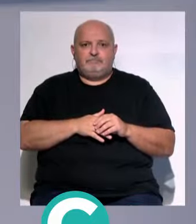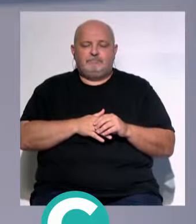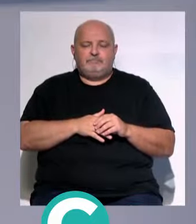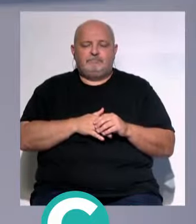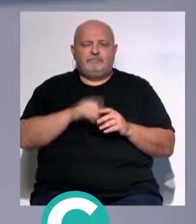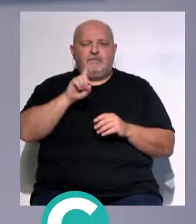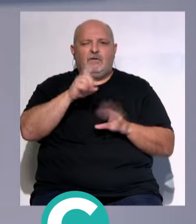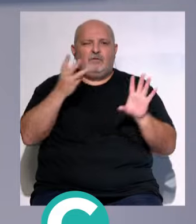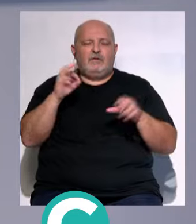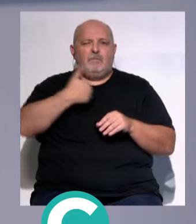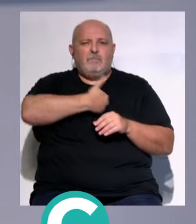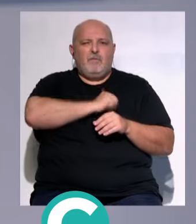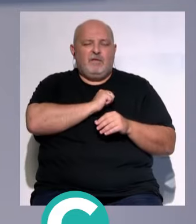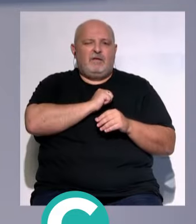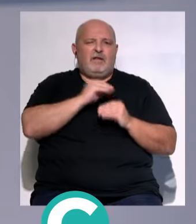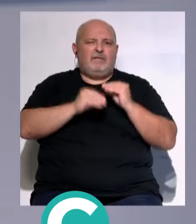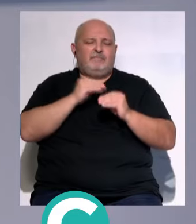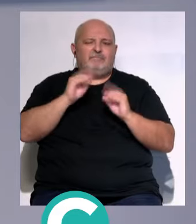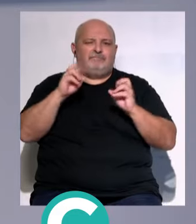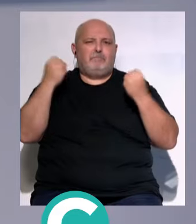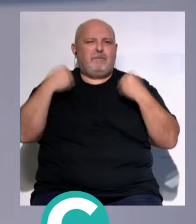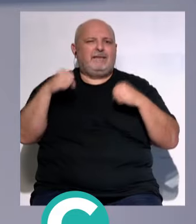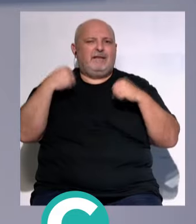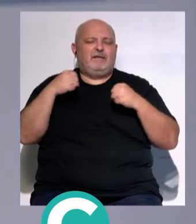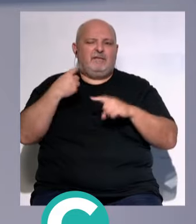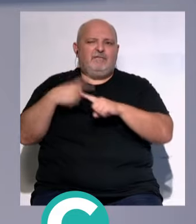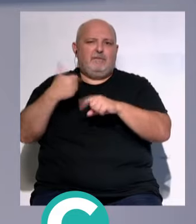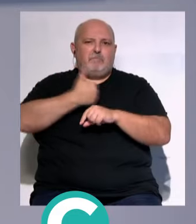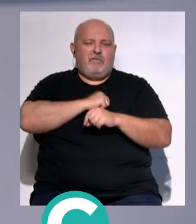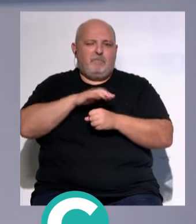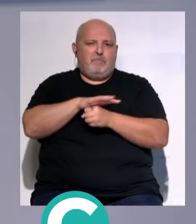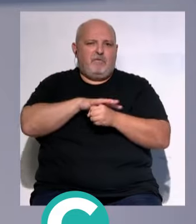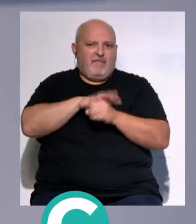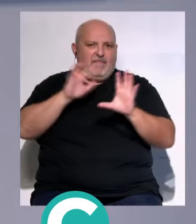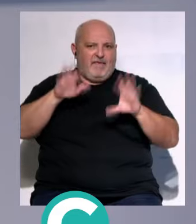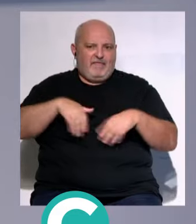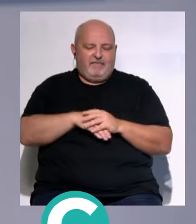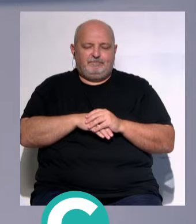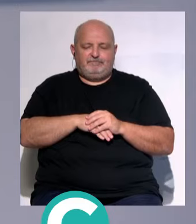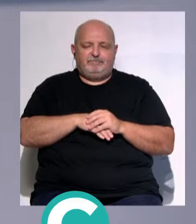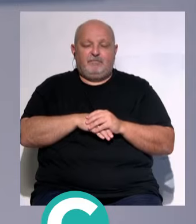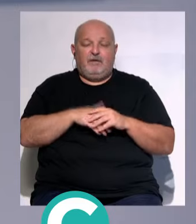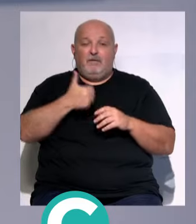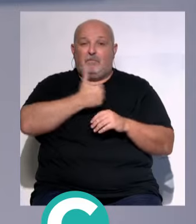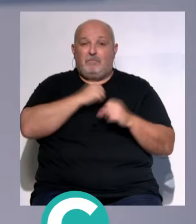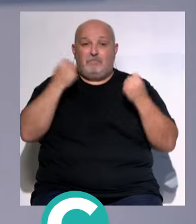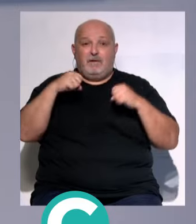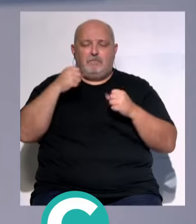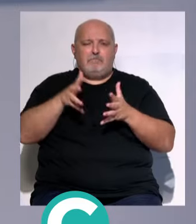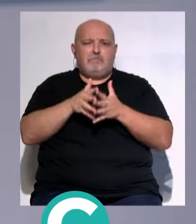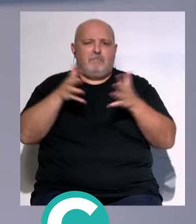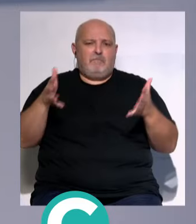180 policías realizarán sus prácticas... ...en las distintas comisarias de la provincia de Cádiz... ...los agentes van a